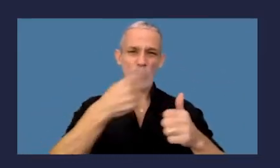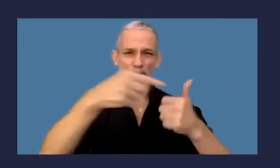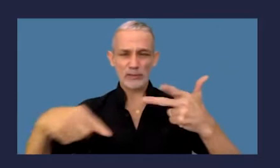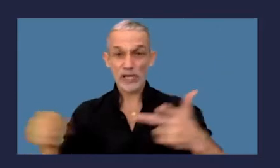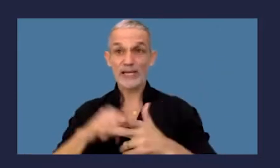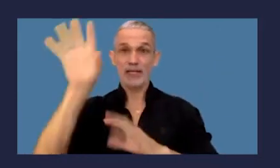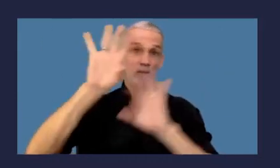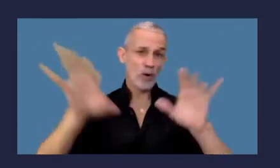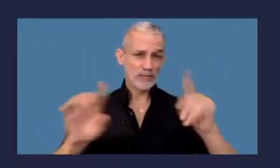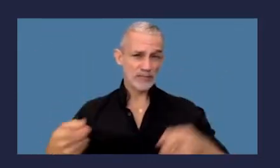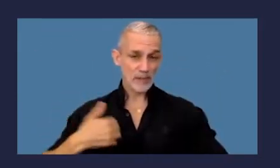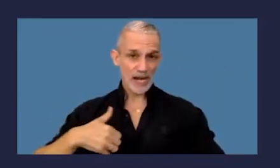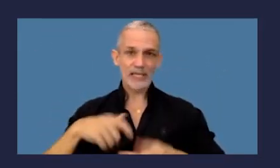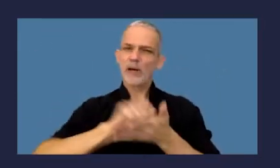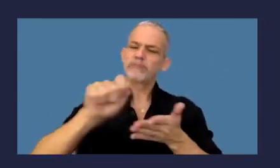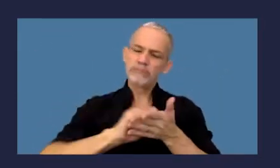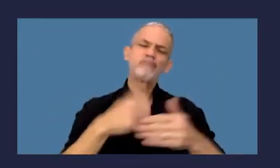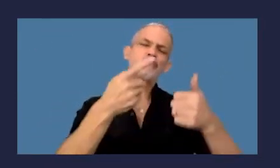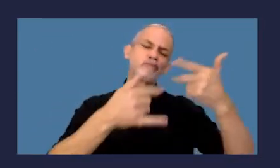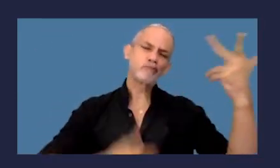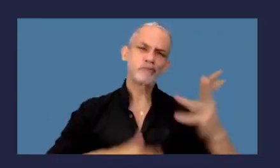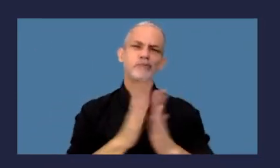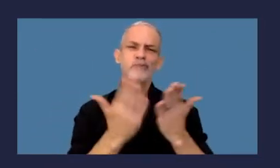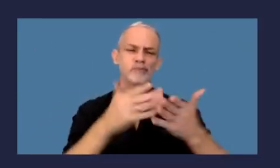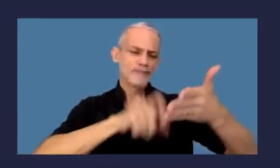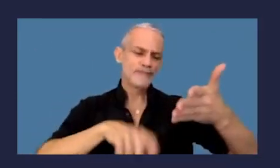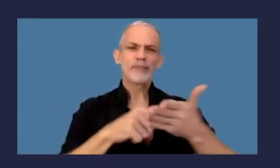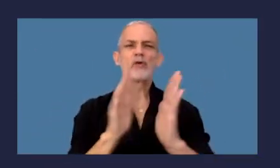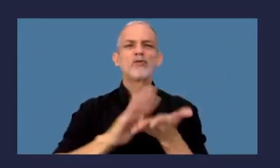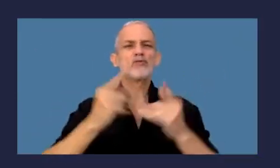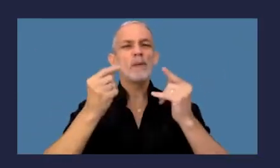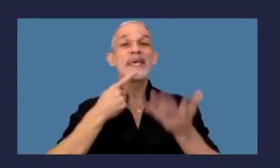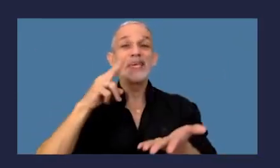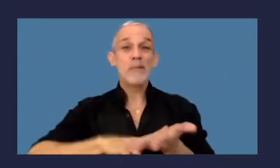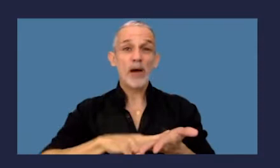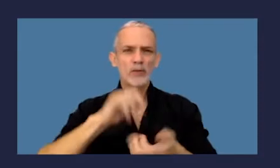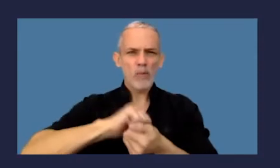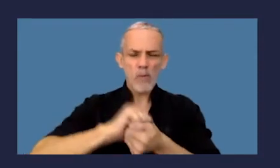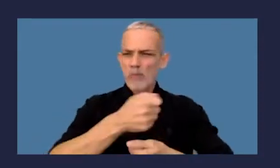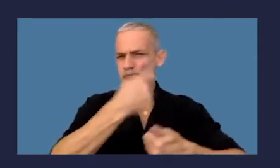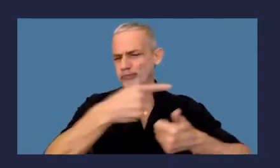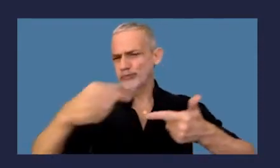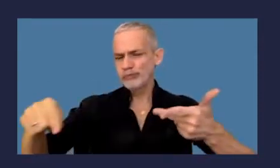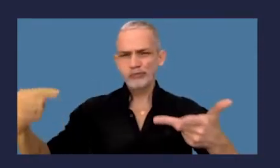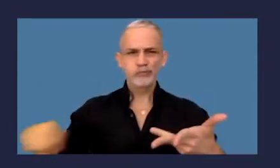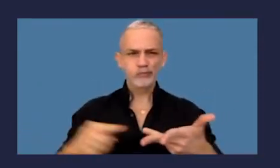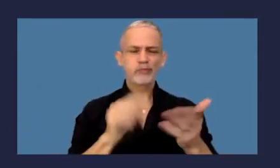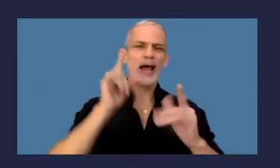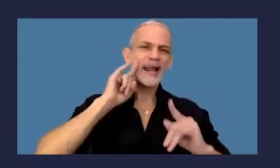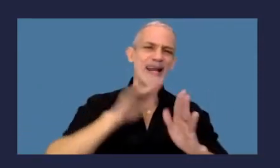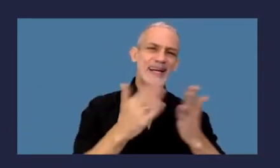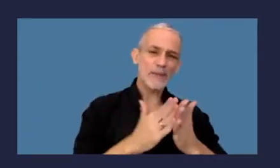y del interior del país, autora de una gran cantidad de bibliografía y artículos de la especialidad impositiva publicadas en diversas revistas